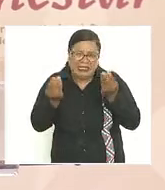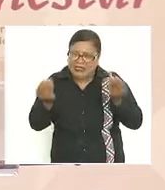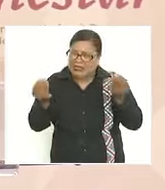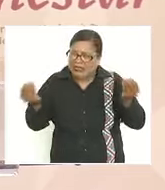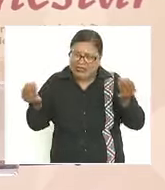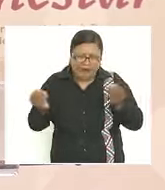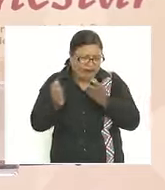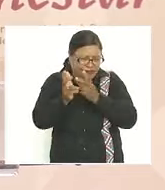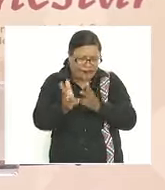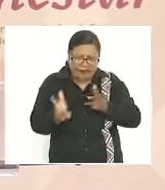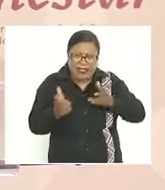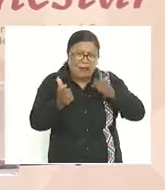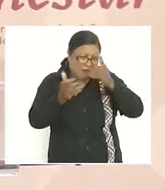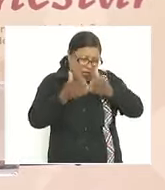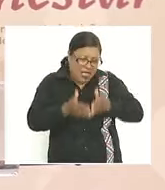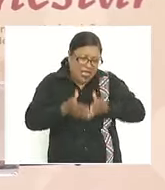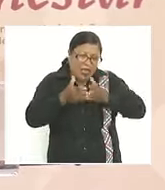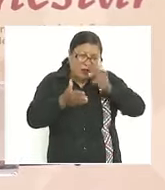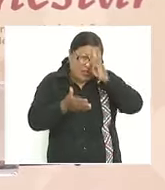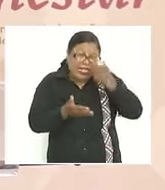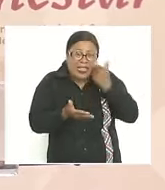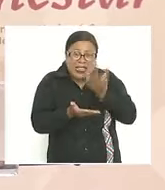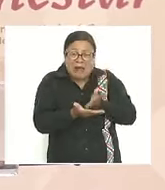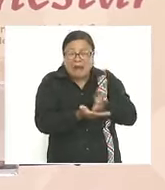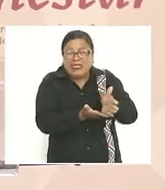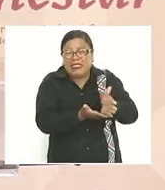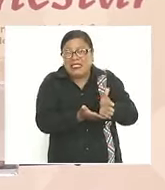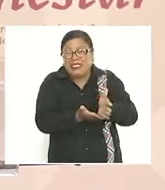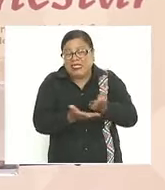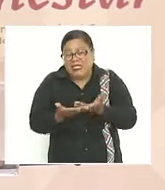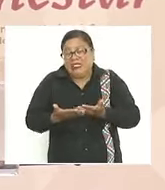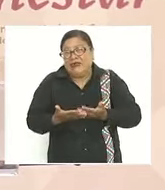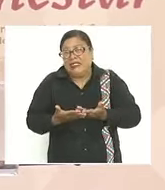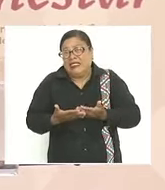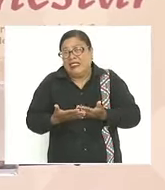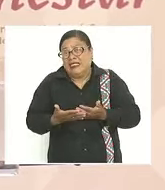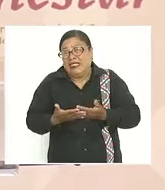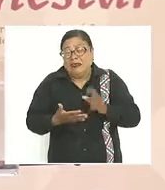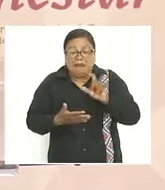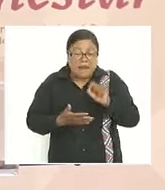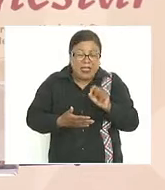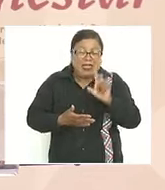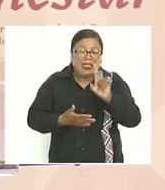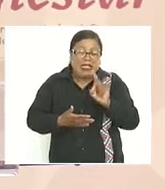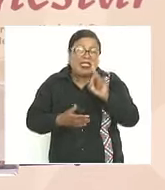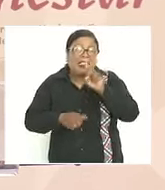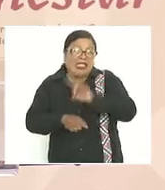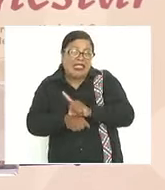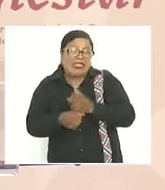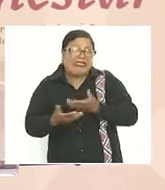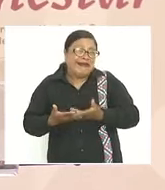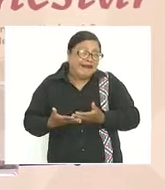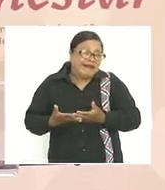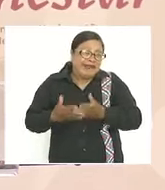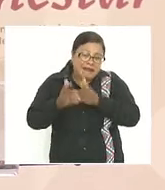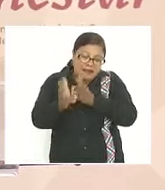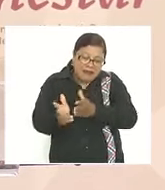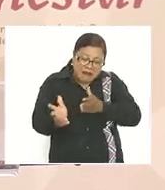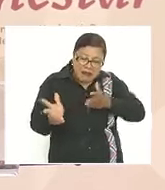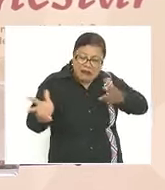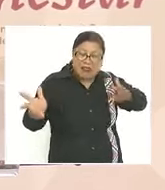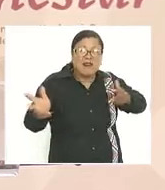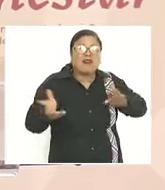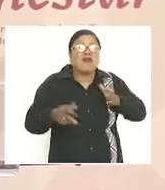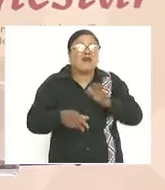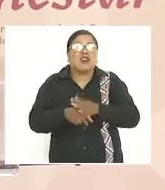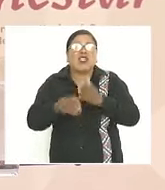para pasar tienen que esperar 20 30 días porque no hay